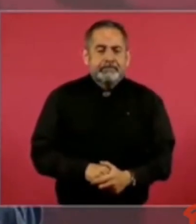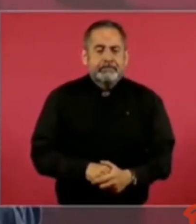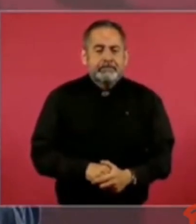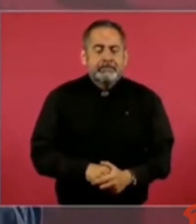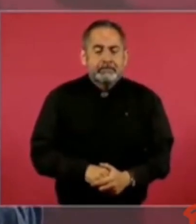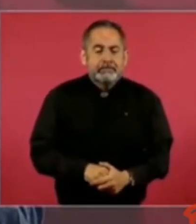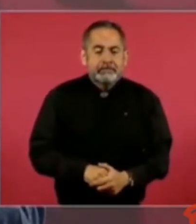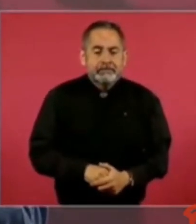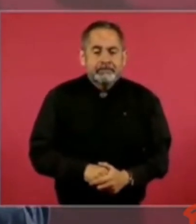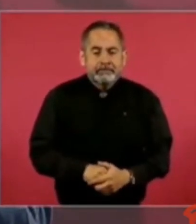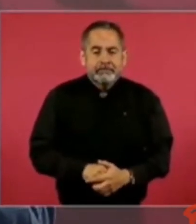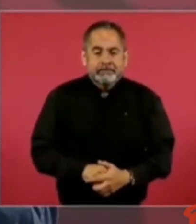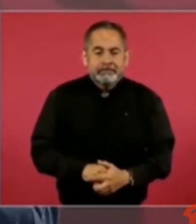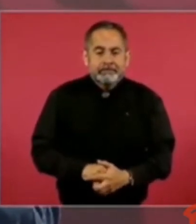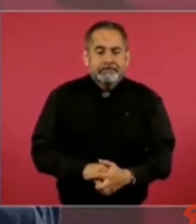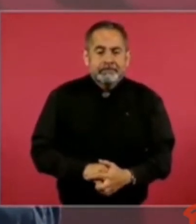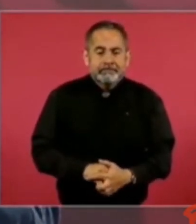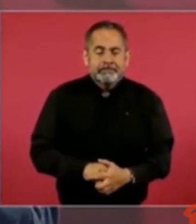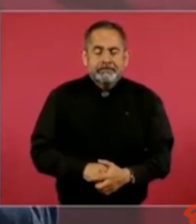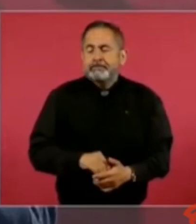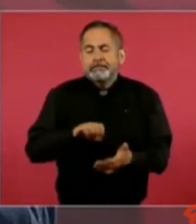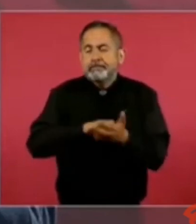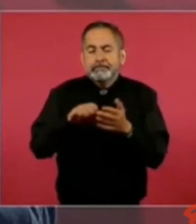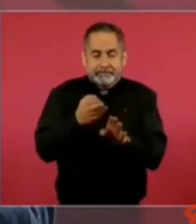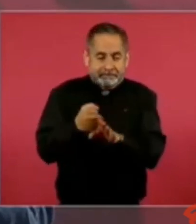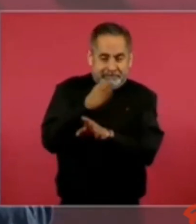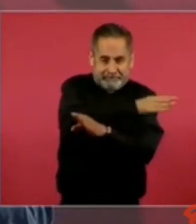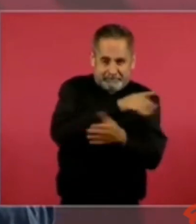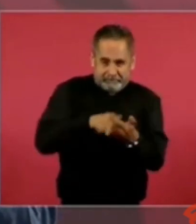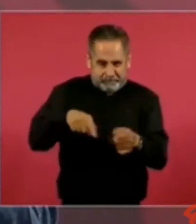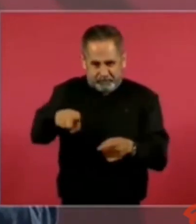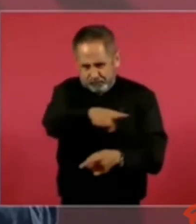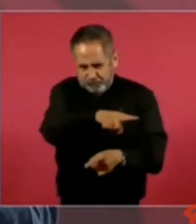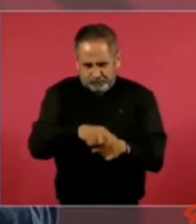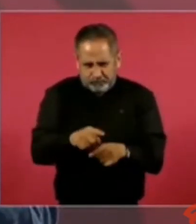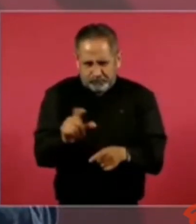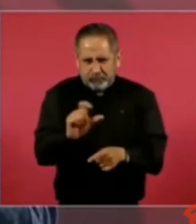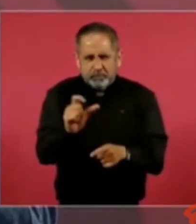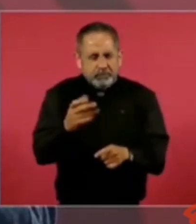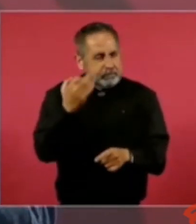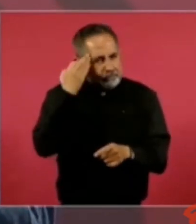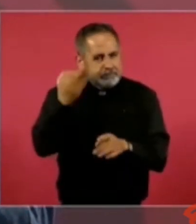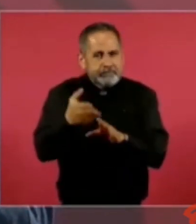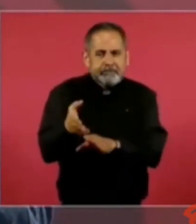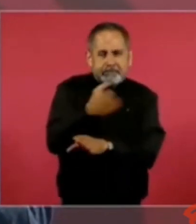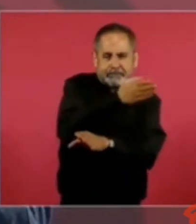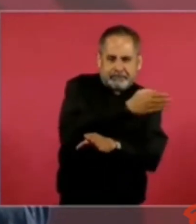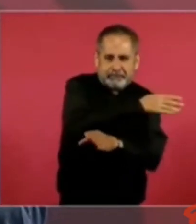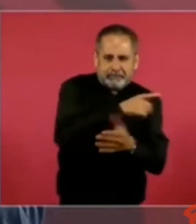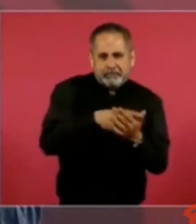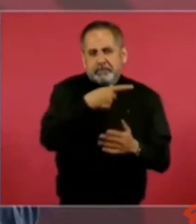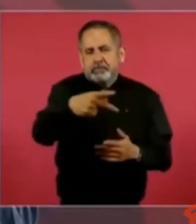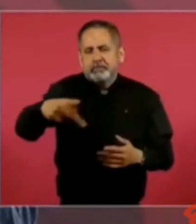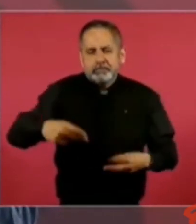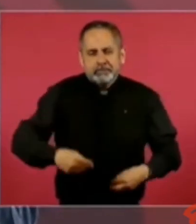en el tiempo que llevan de vida